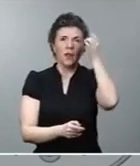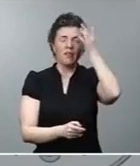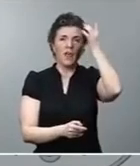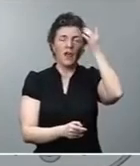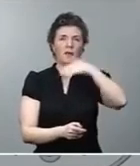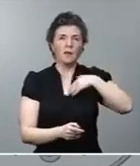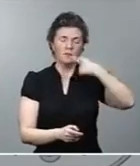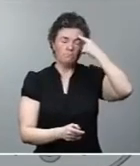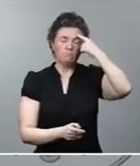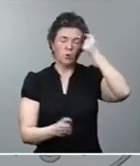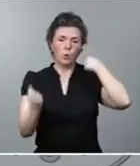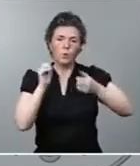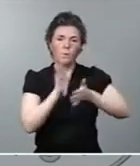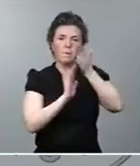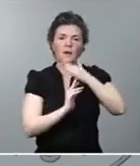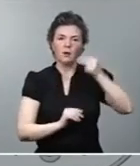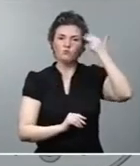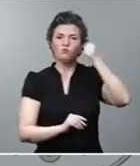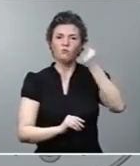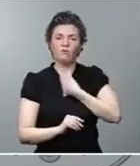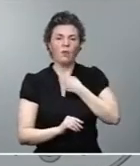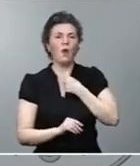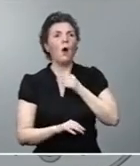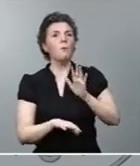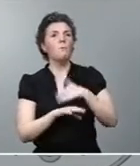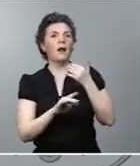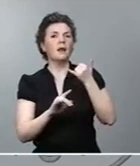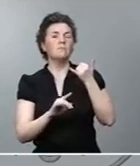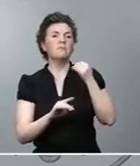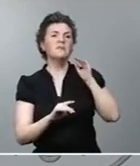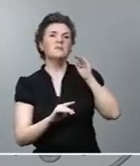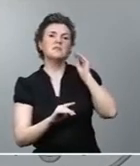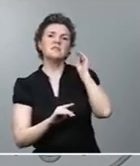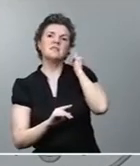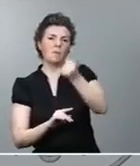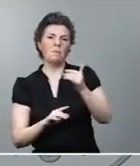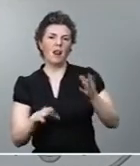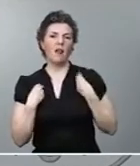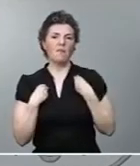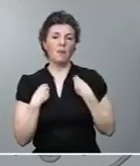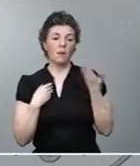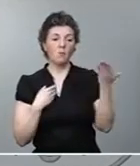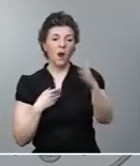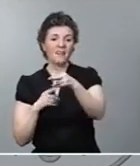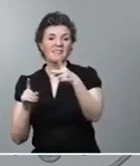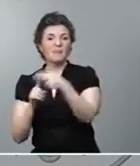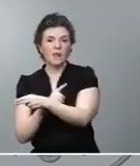conducta suicida y para hacerse una llamada a la vida y poder evitar tantas muertes que pudieran haber sido evitables.